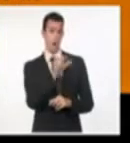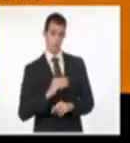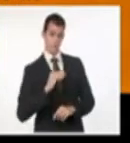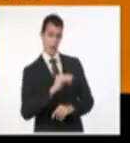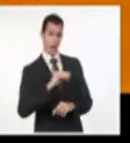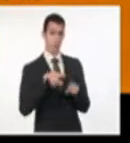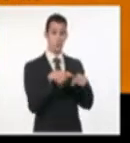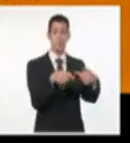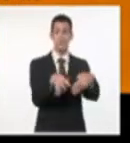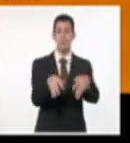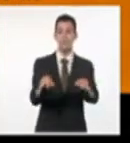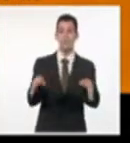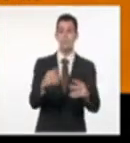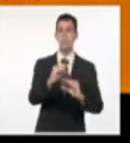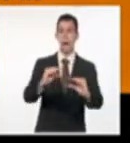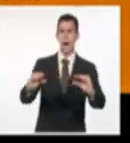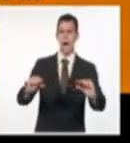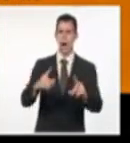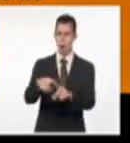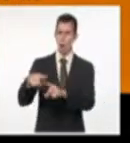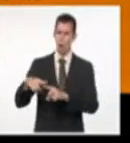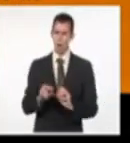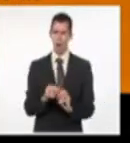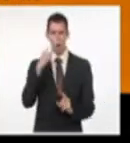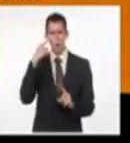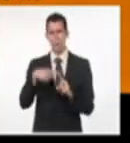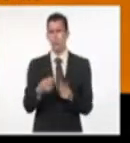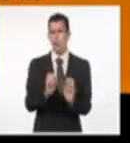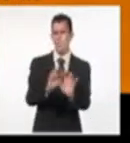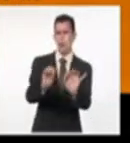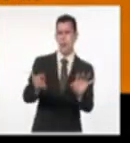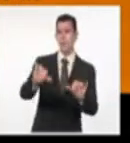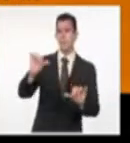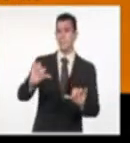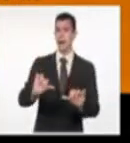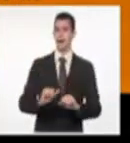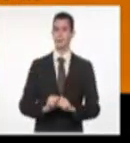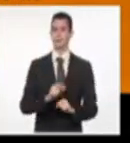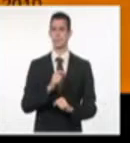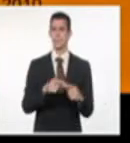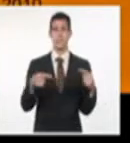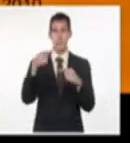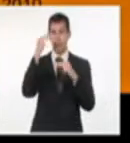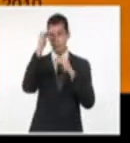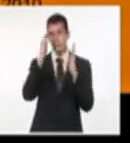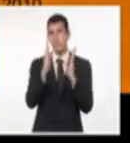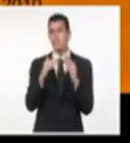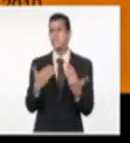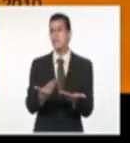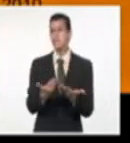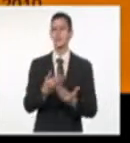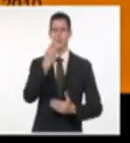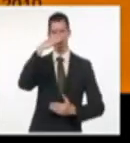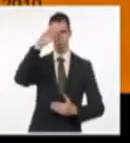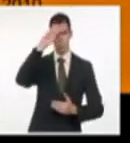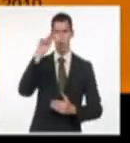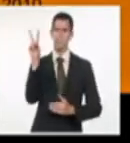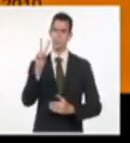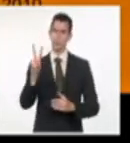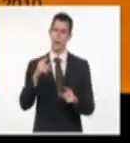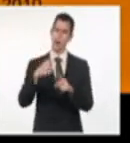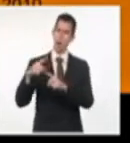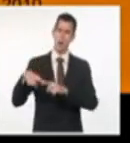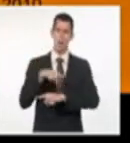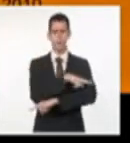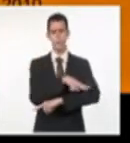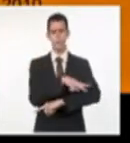foros, de eventos subversivos, especialmente en Cuba, en Venezuela y en Nicaragua. Otro elemento más de Micaela Hierro Dori. Miren que